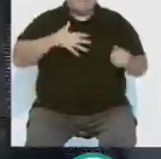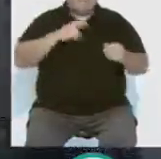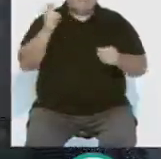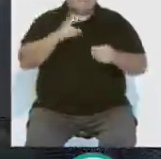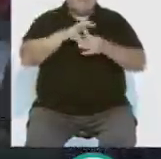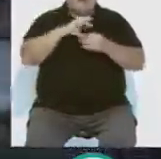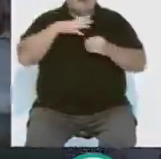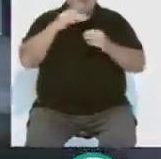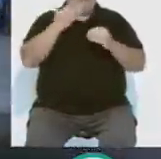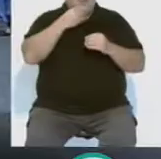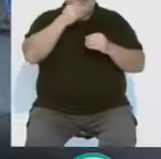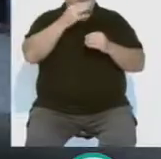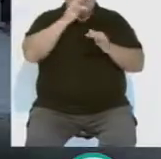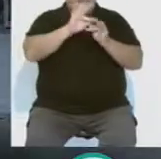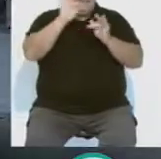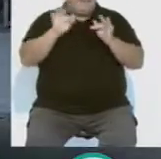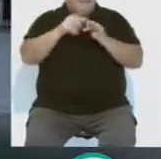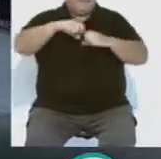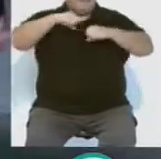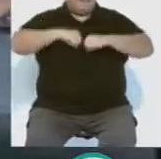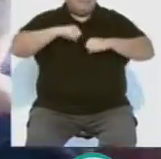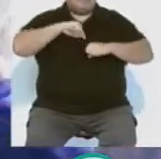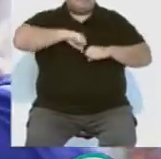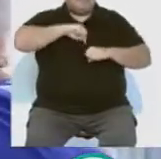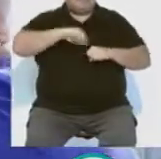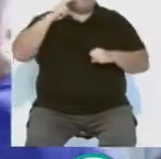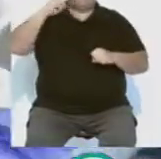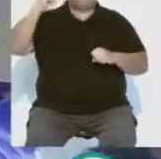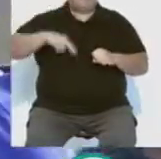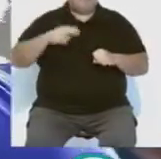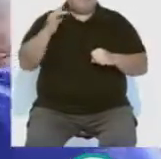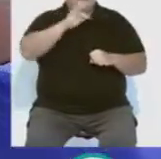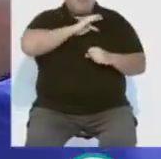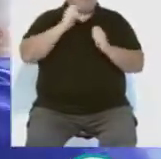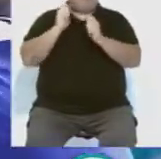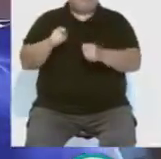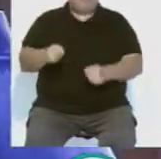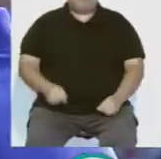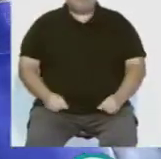protagonistas en una bonita tarde en la que las personas mayores tuvieron el reconocimiento que se merecen.